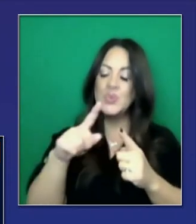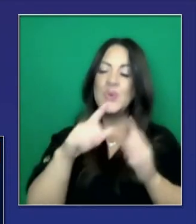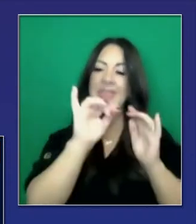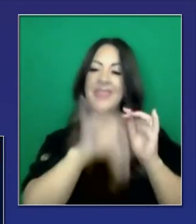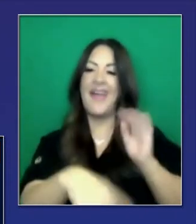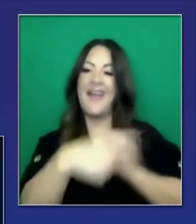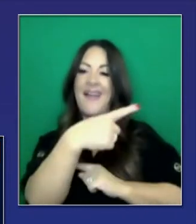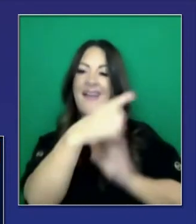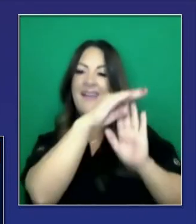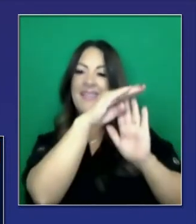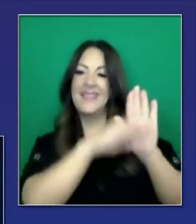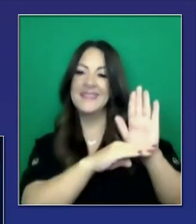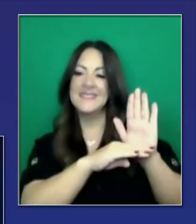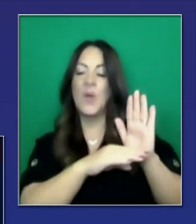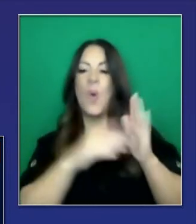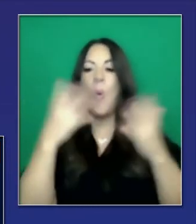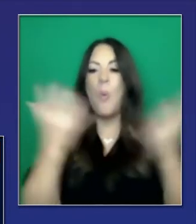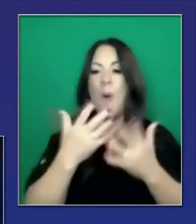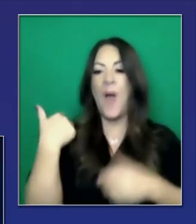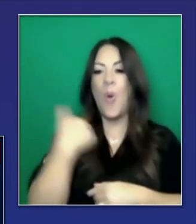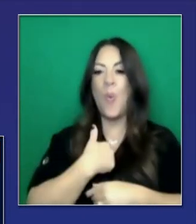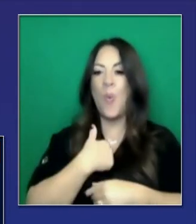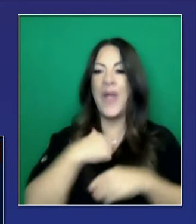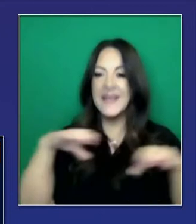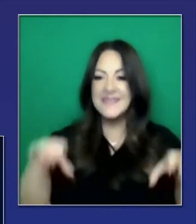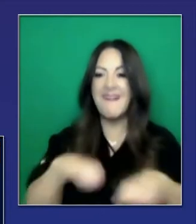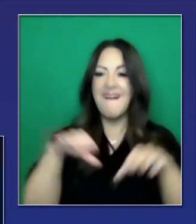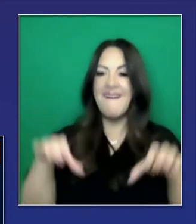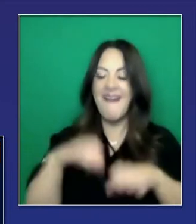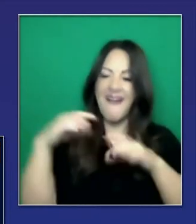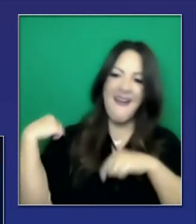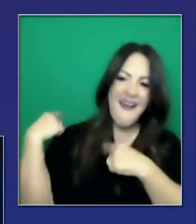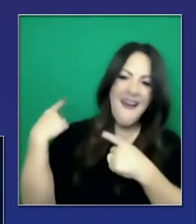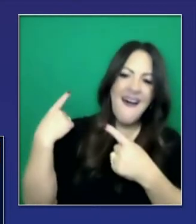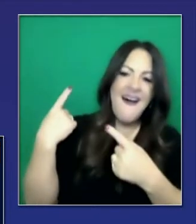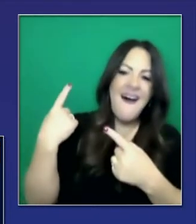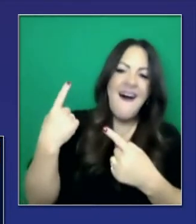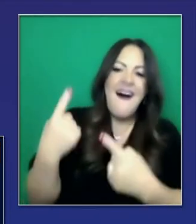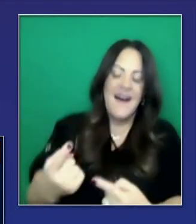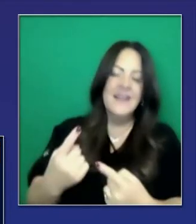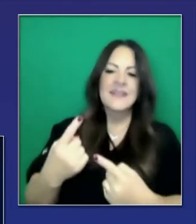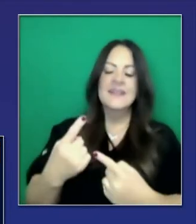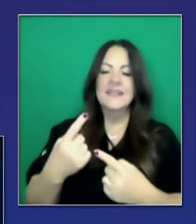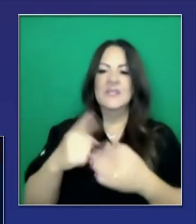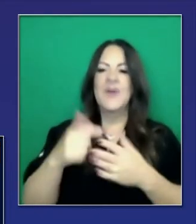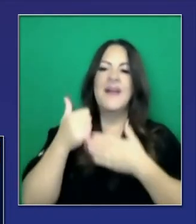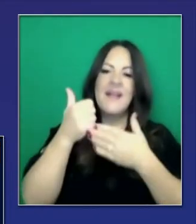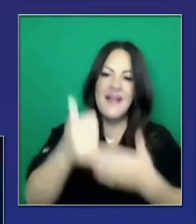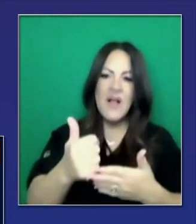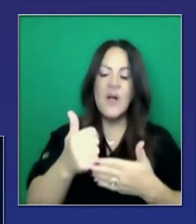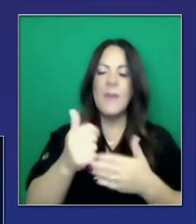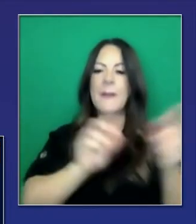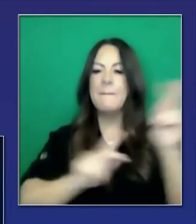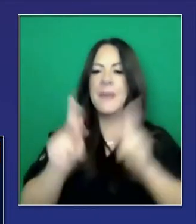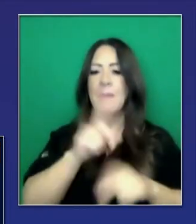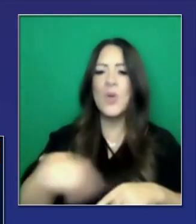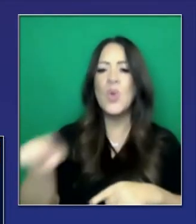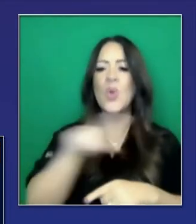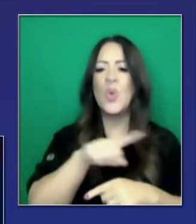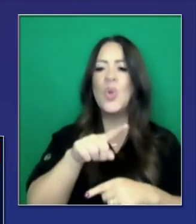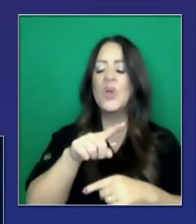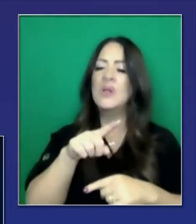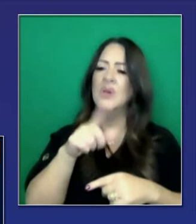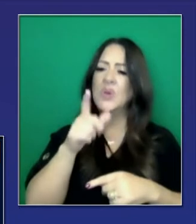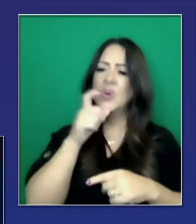nos une a través de todo el país y del espectro político. Y es que tendremos apoyo de mano del gobierno